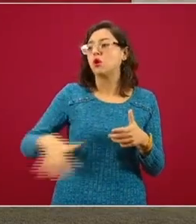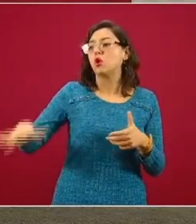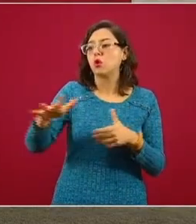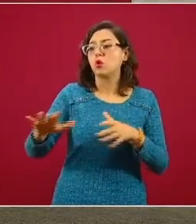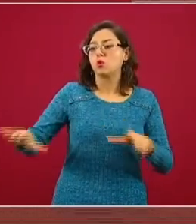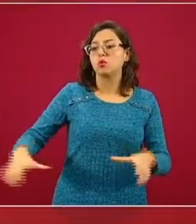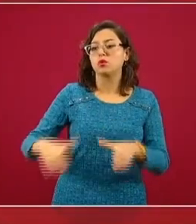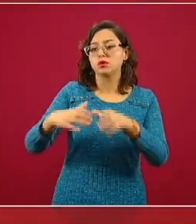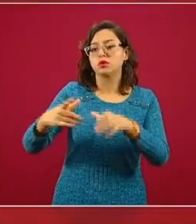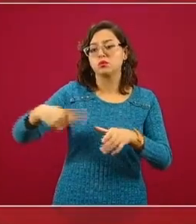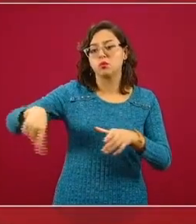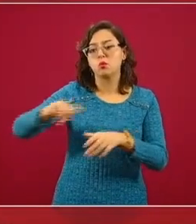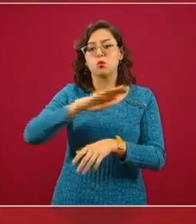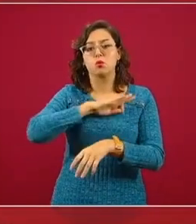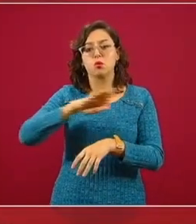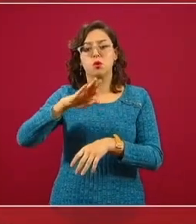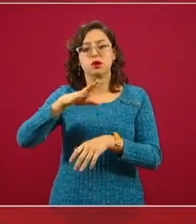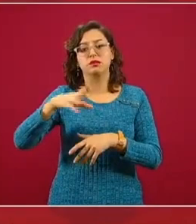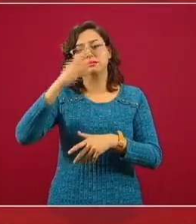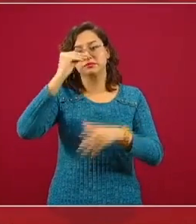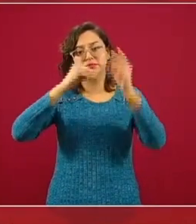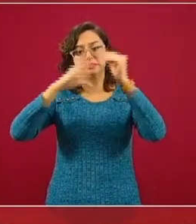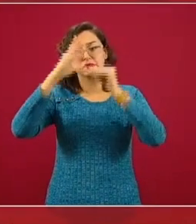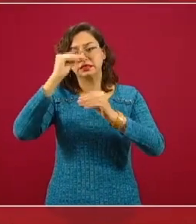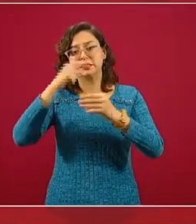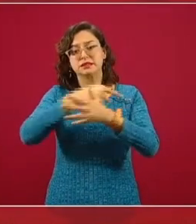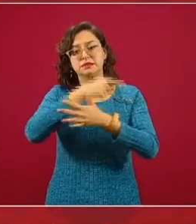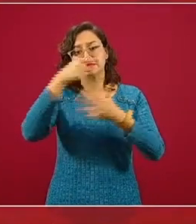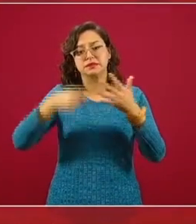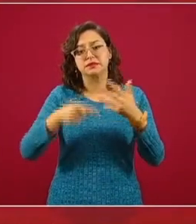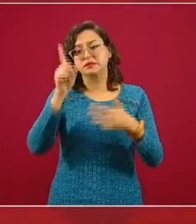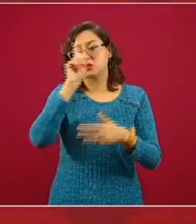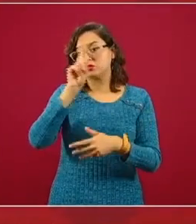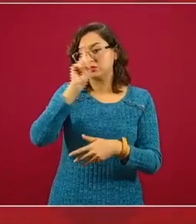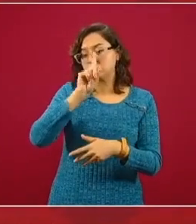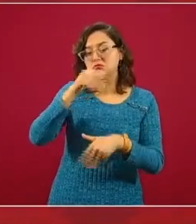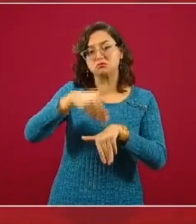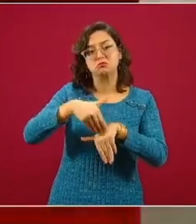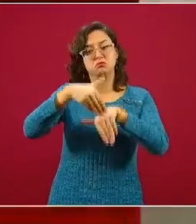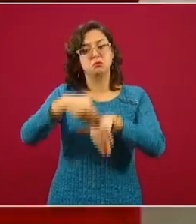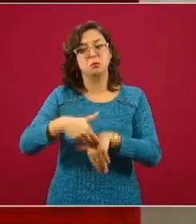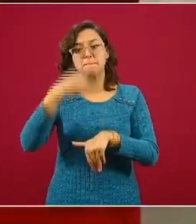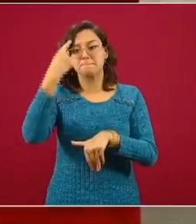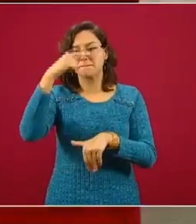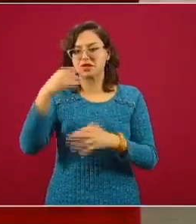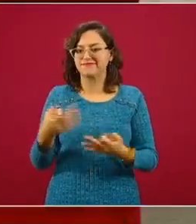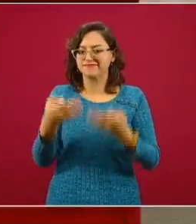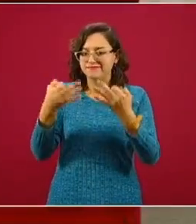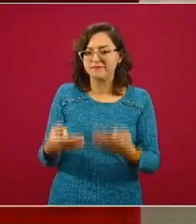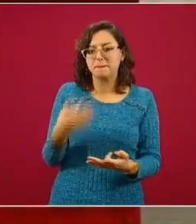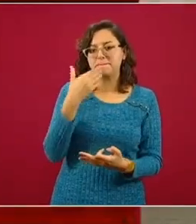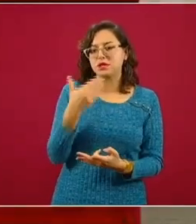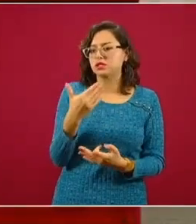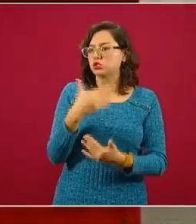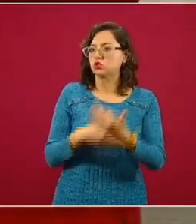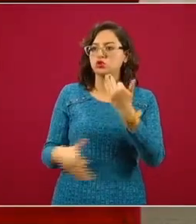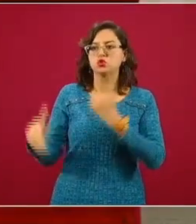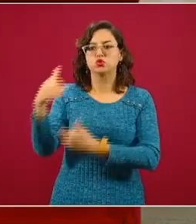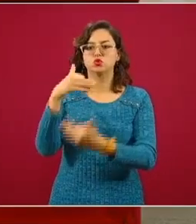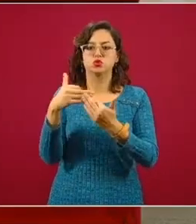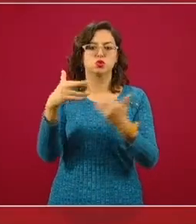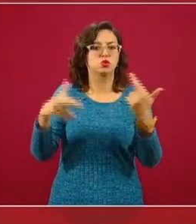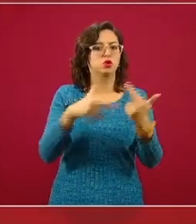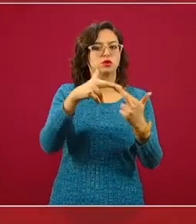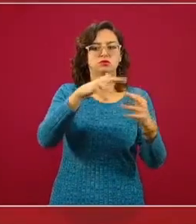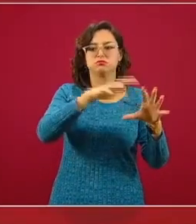existan las prácticas técnicas que se han recomendado para que se ejerzan con igual calidad en todos los rincones del